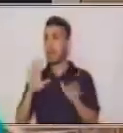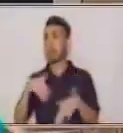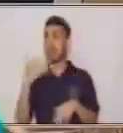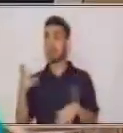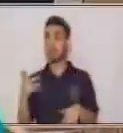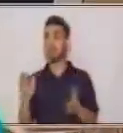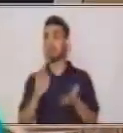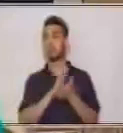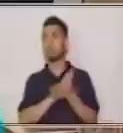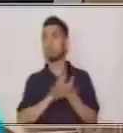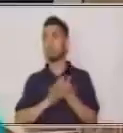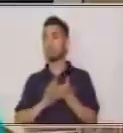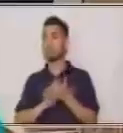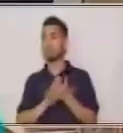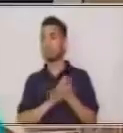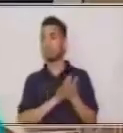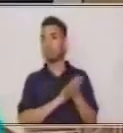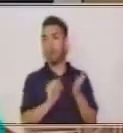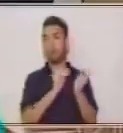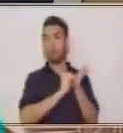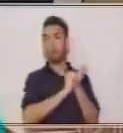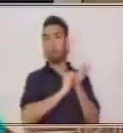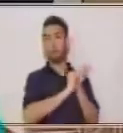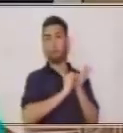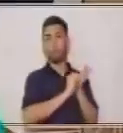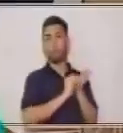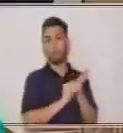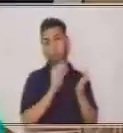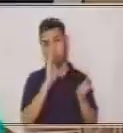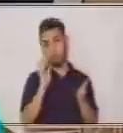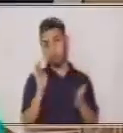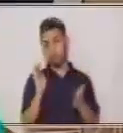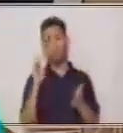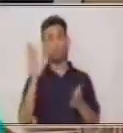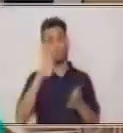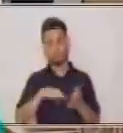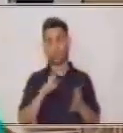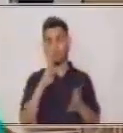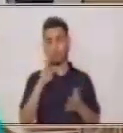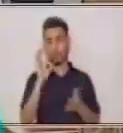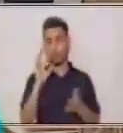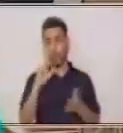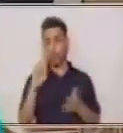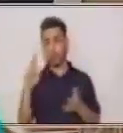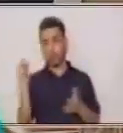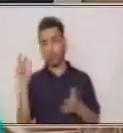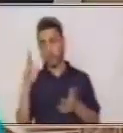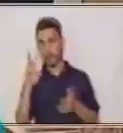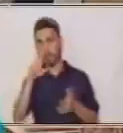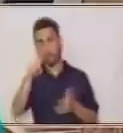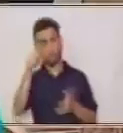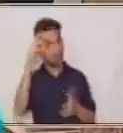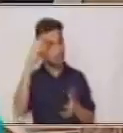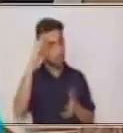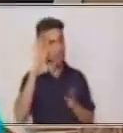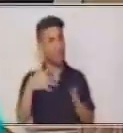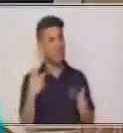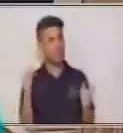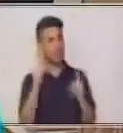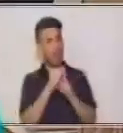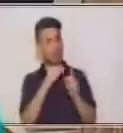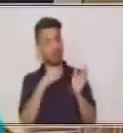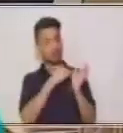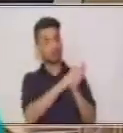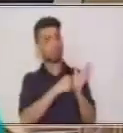voy a borrar, ¿sí? Y vamos a recordar qué palabras escribí para que podamos nuevamente